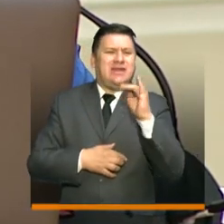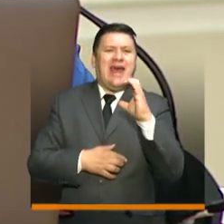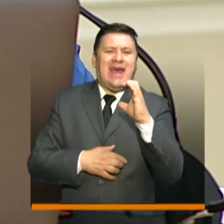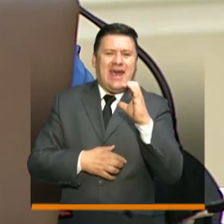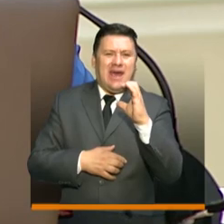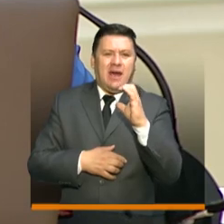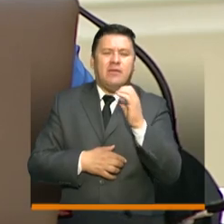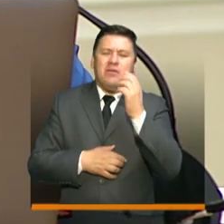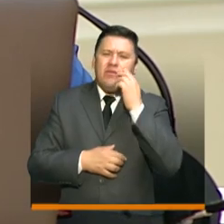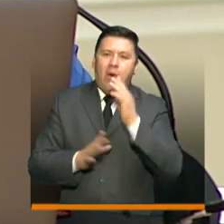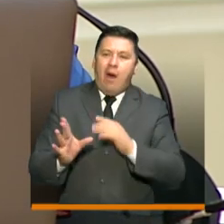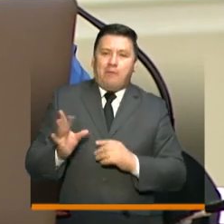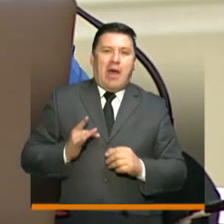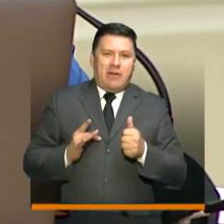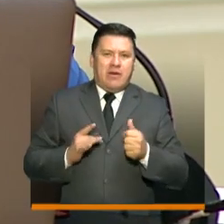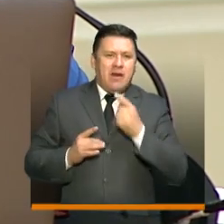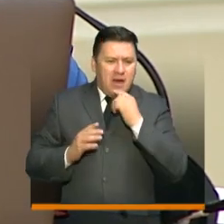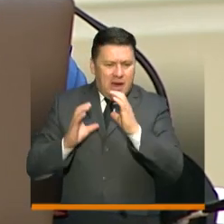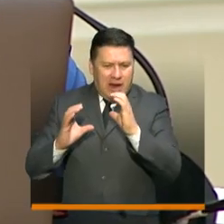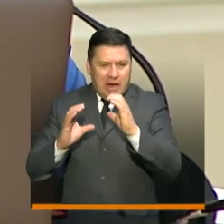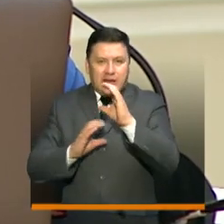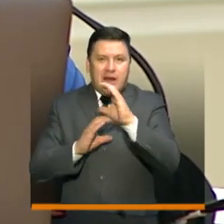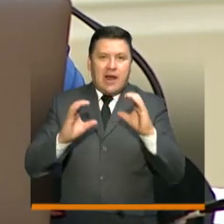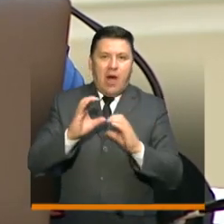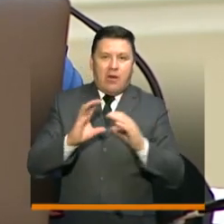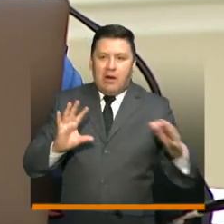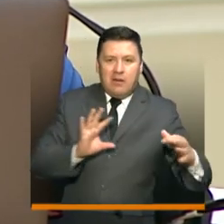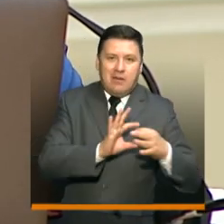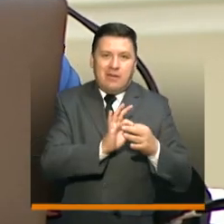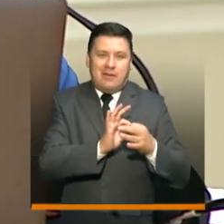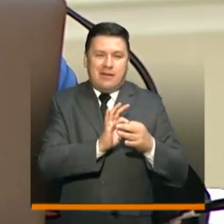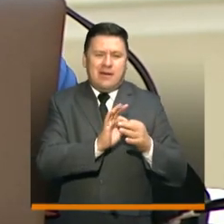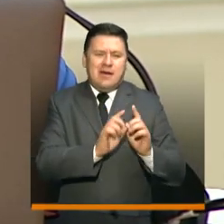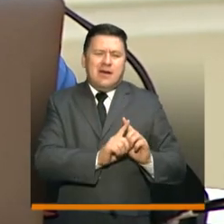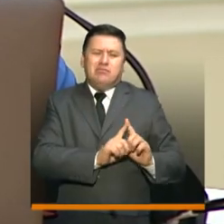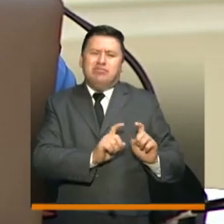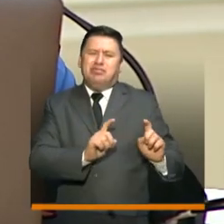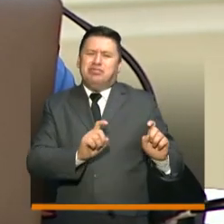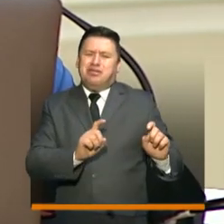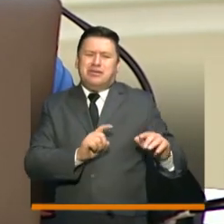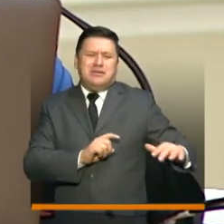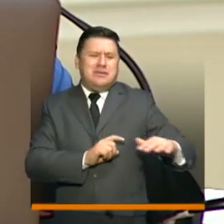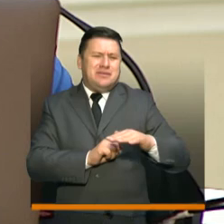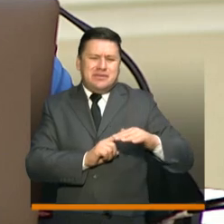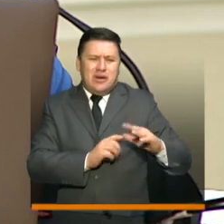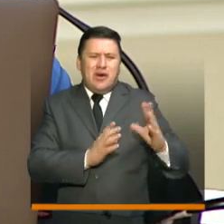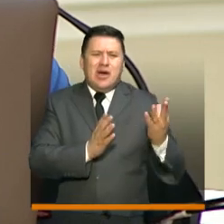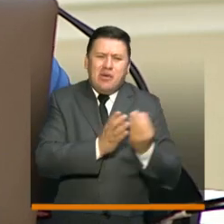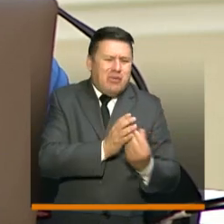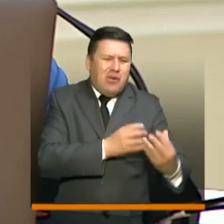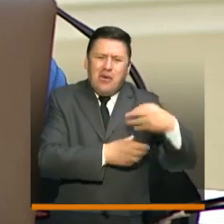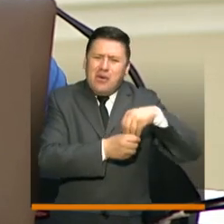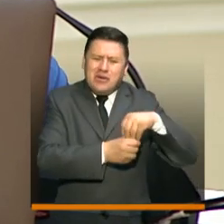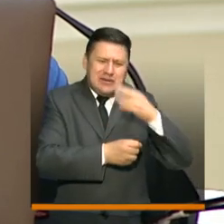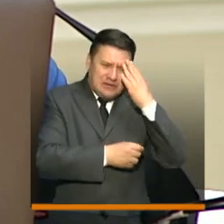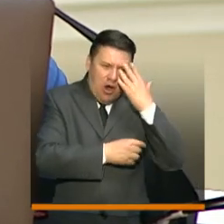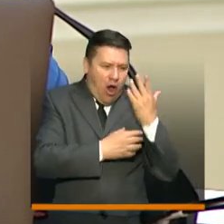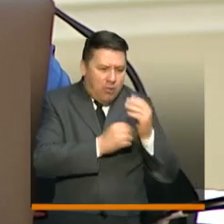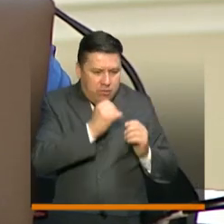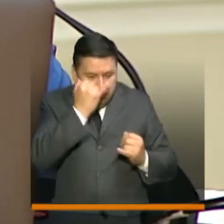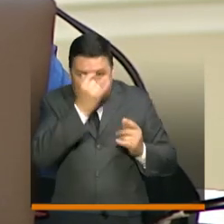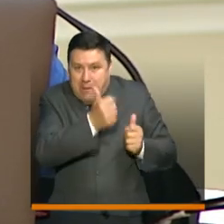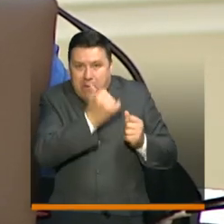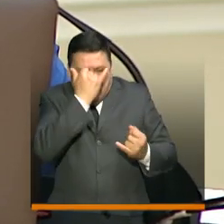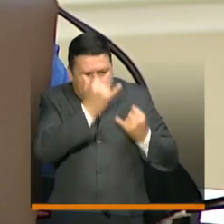Parchetik es una forma de conectar Caquetá y Cauca con toda la diversidad y todas las premisas de inclusión y sabiendo que en estos días